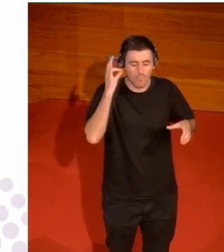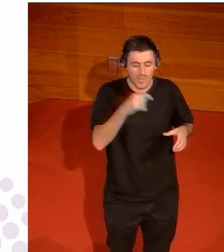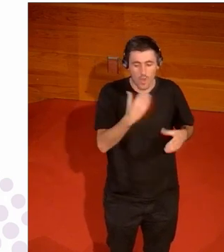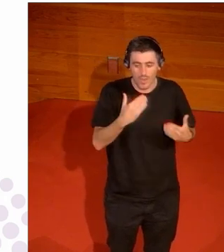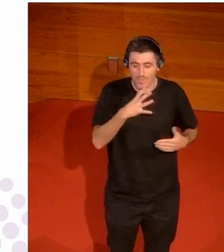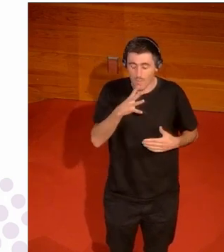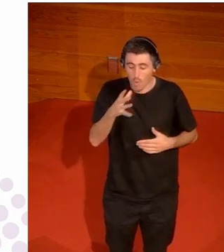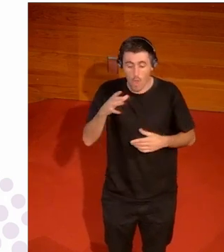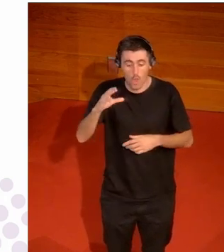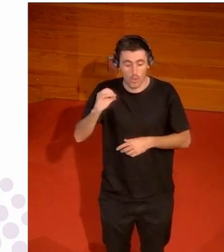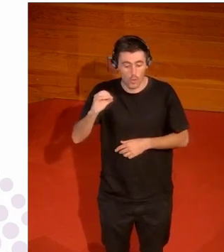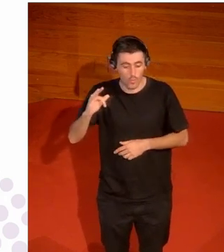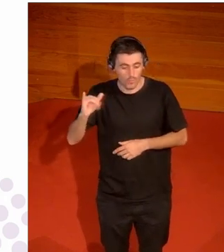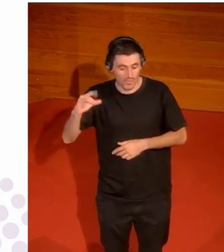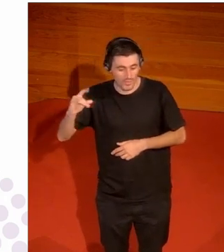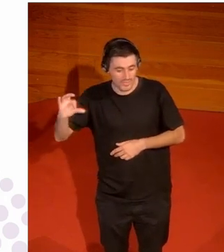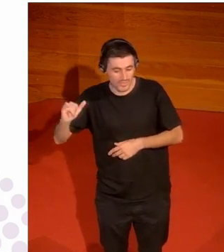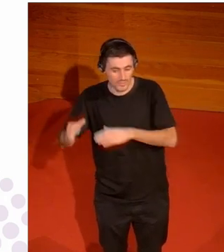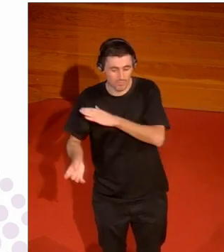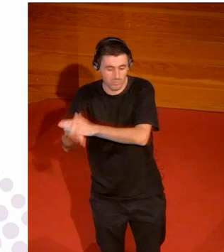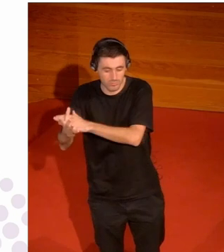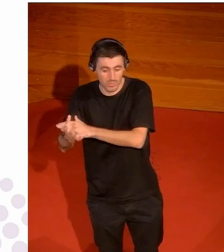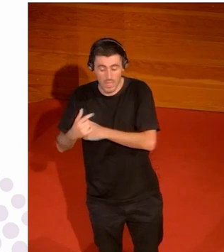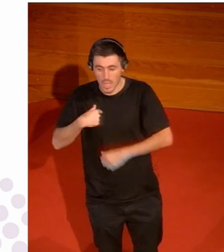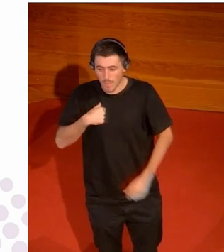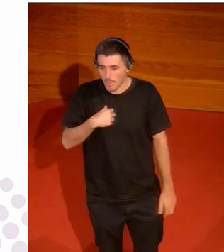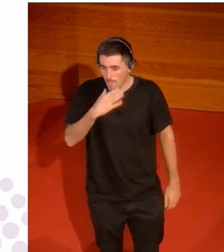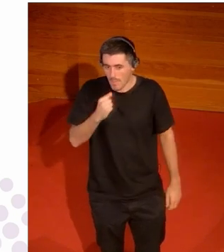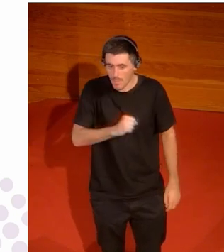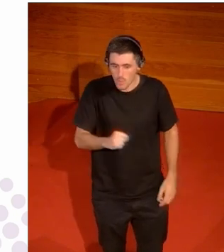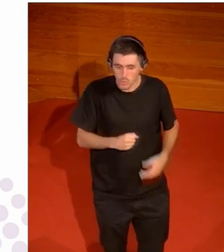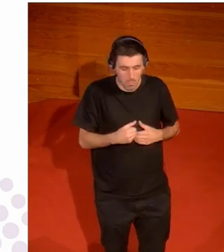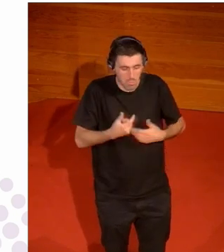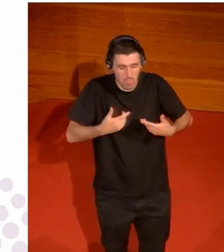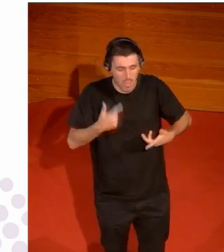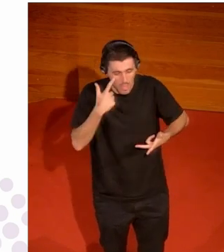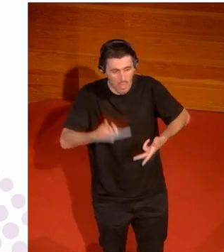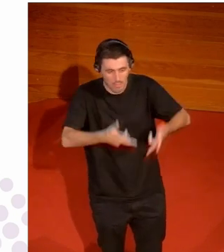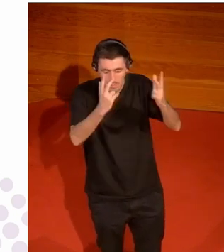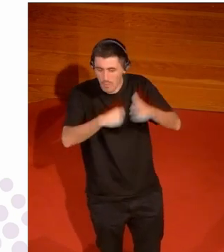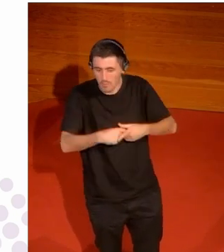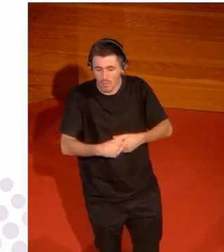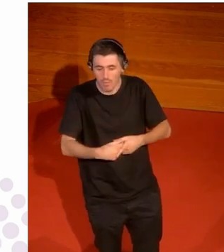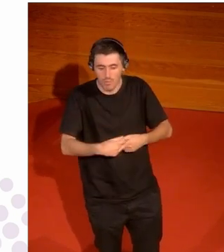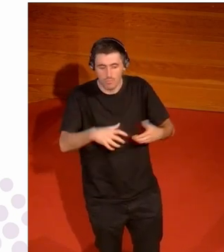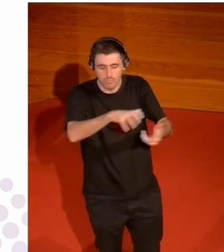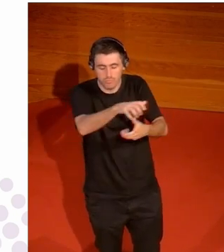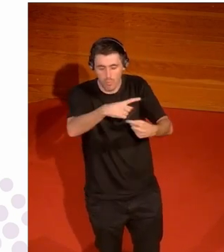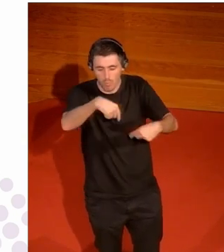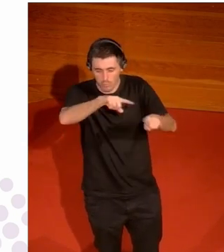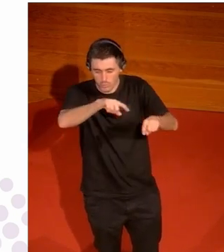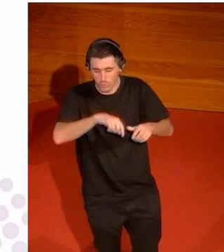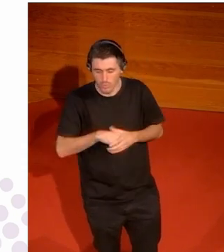que abran el gallinero y que se peleen entre ellos siempre y cuando sea beneficioso porque de un equipo femenino de Cofidis